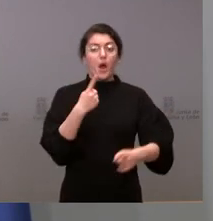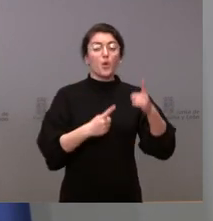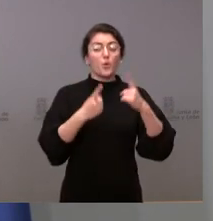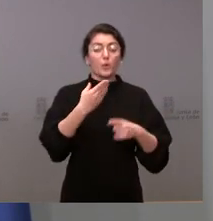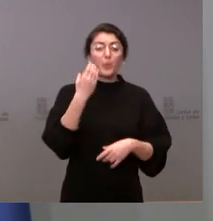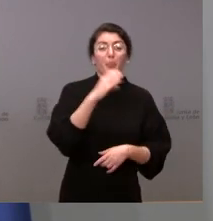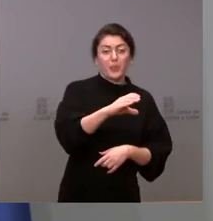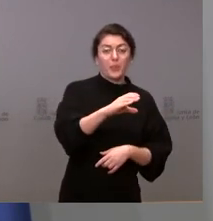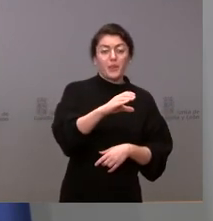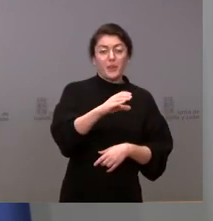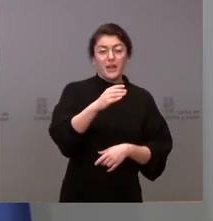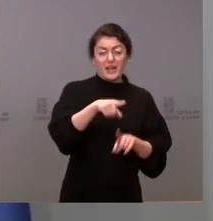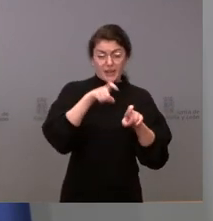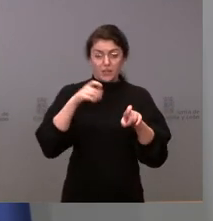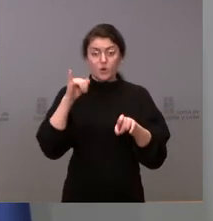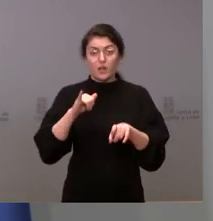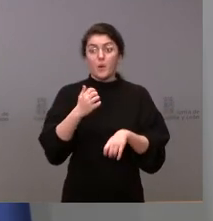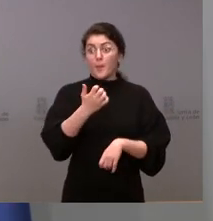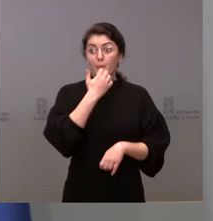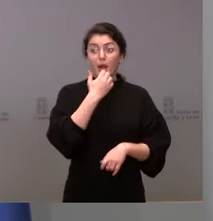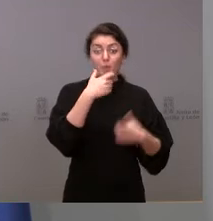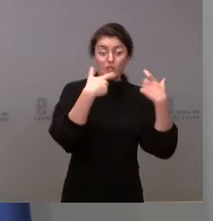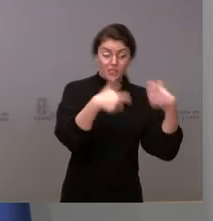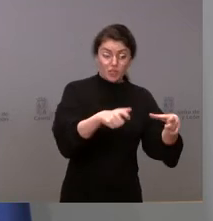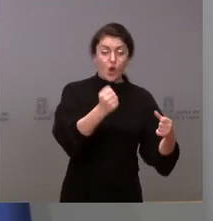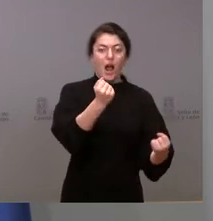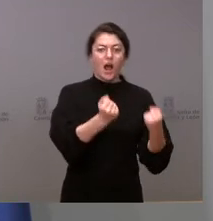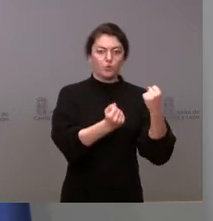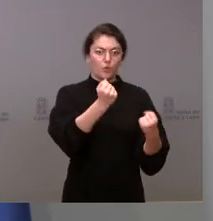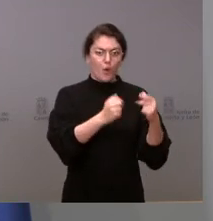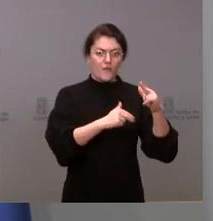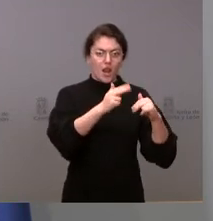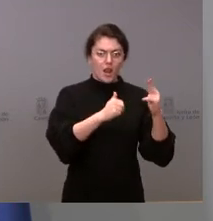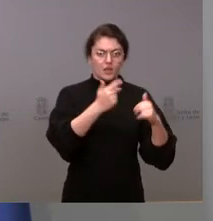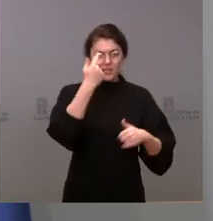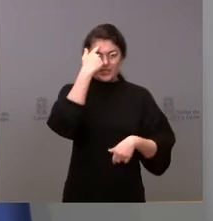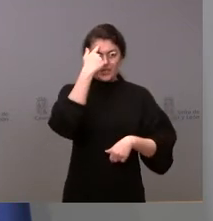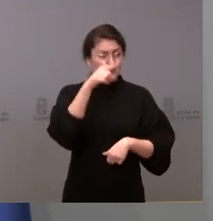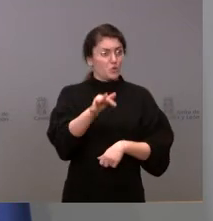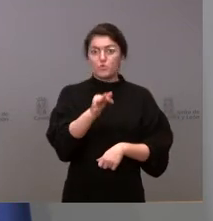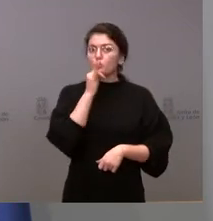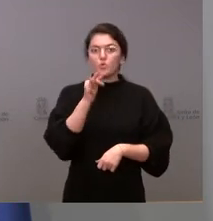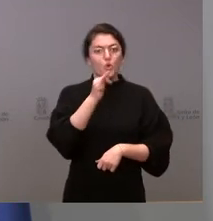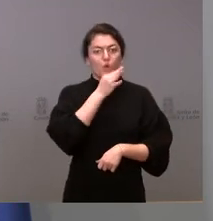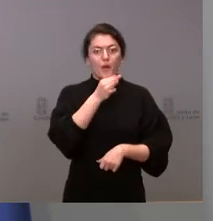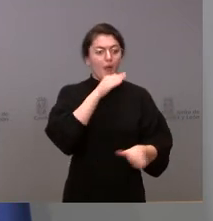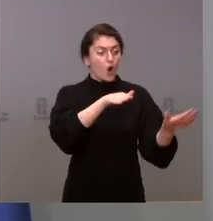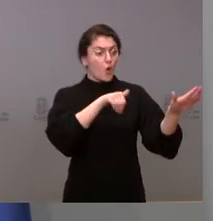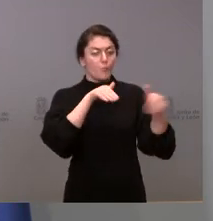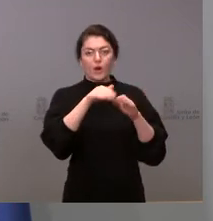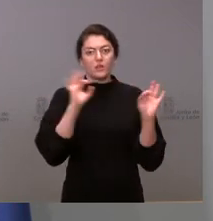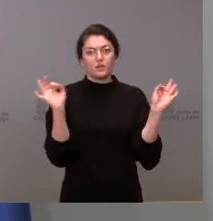PERTE fue el sector como recuerdan ustedes del automóvil ni siquiera a día de hoy se ha convocado y todavía no se pueden presentar a este PERTE